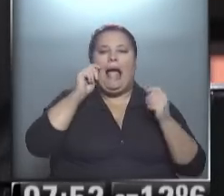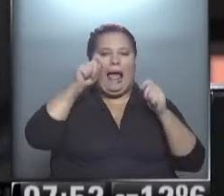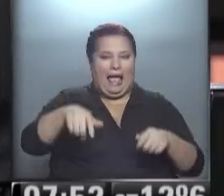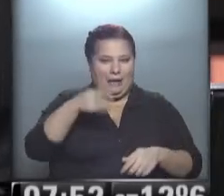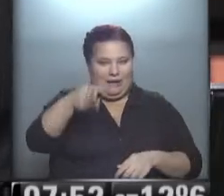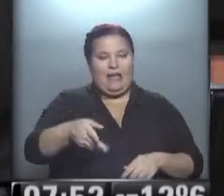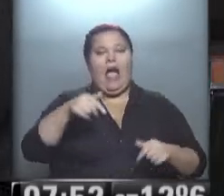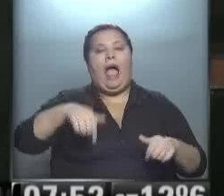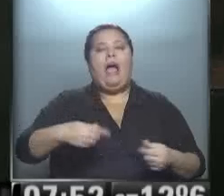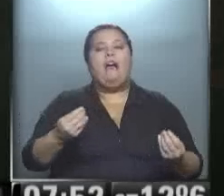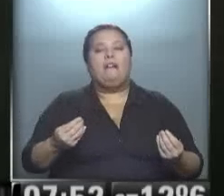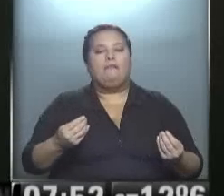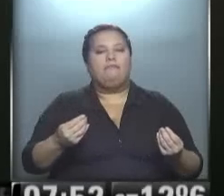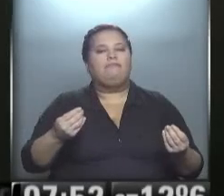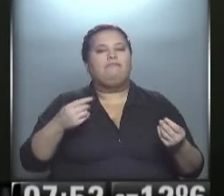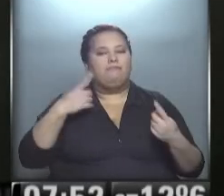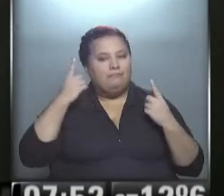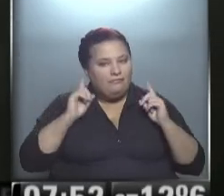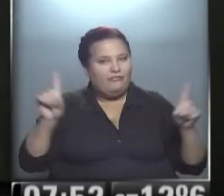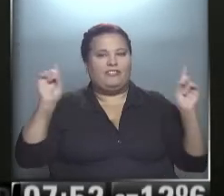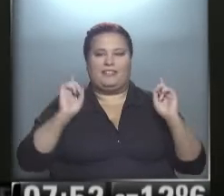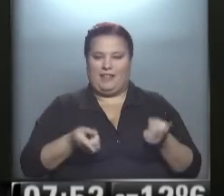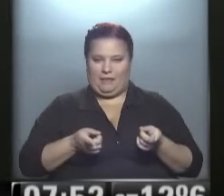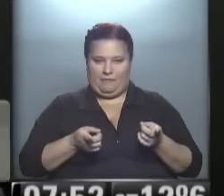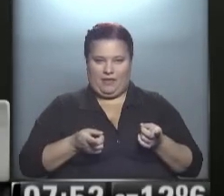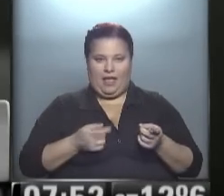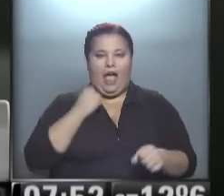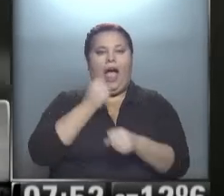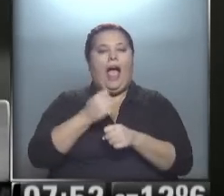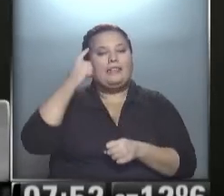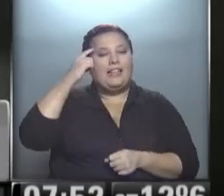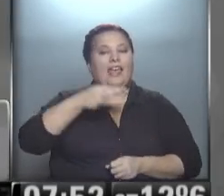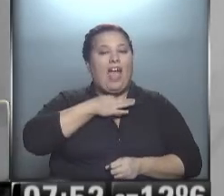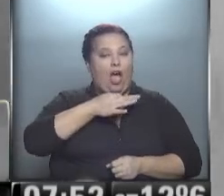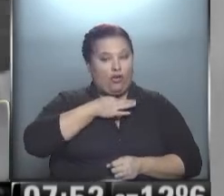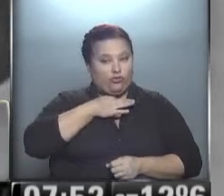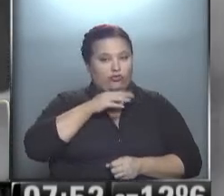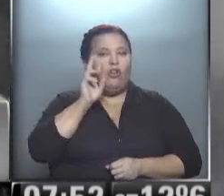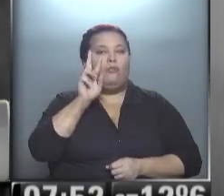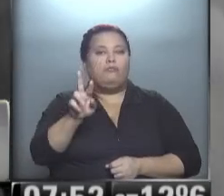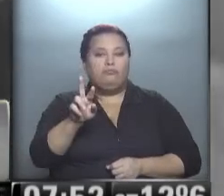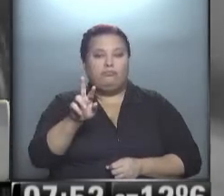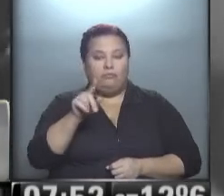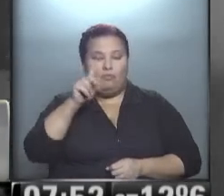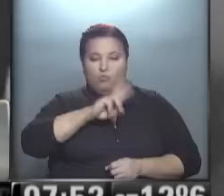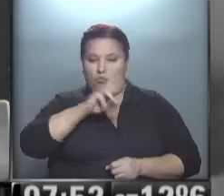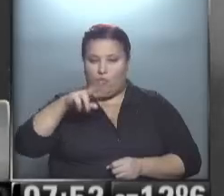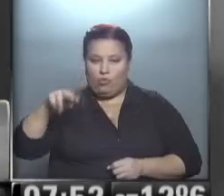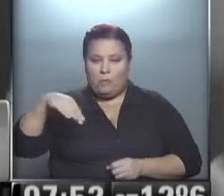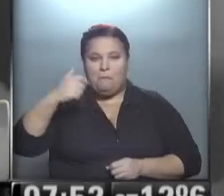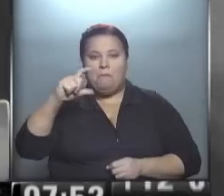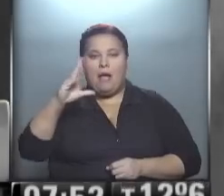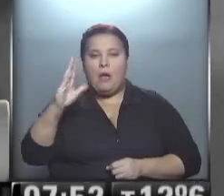y que ahora nos ofrece una propuesta también diferente. Hasta el 10 de agosto podrá verse en este museo, el MACBA,